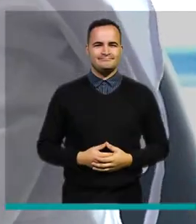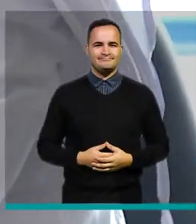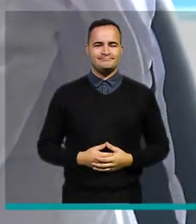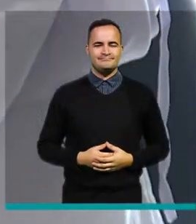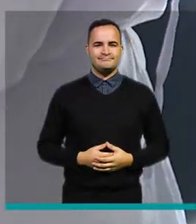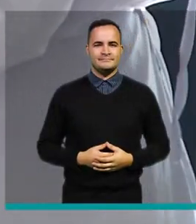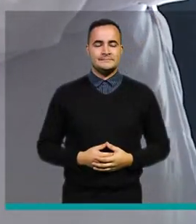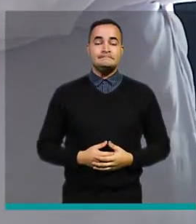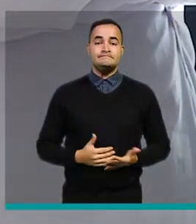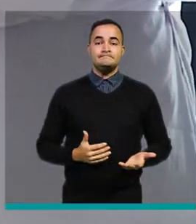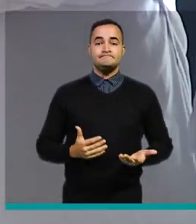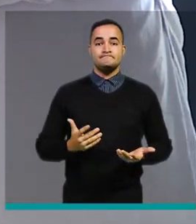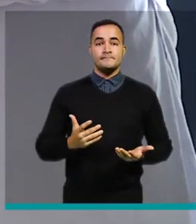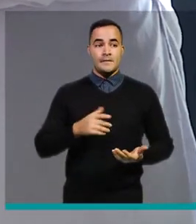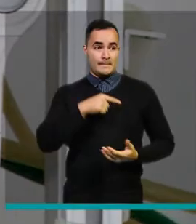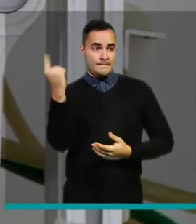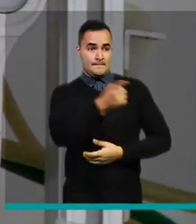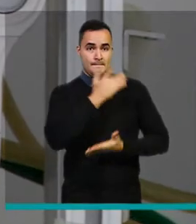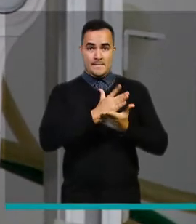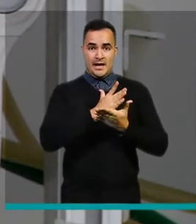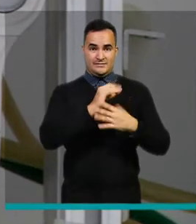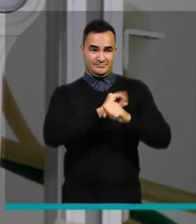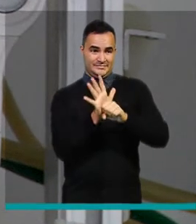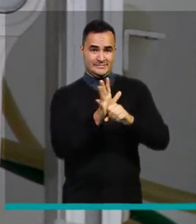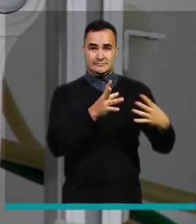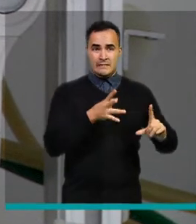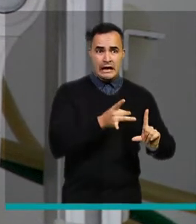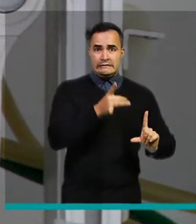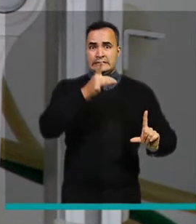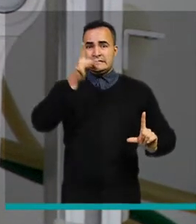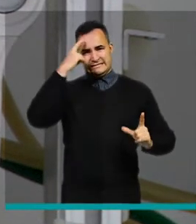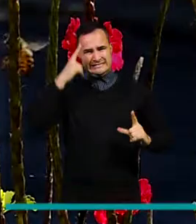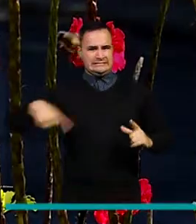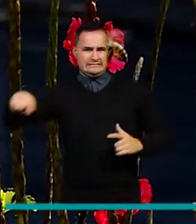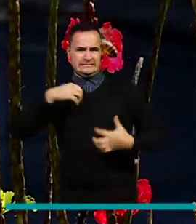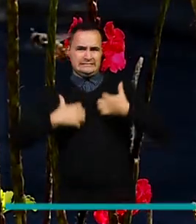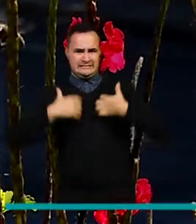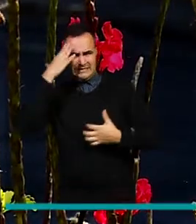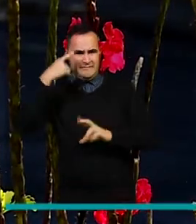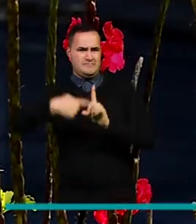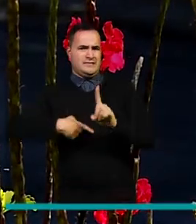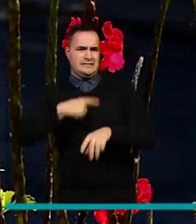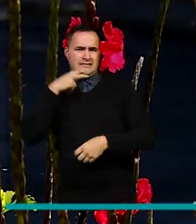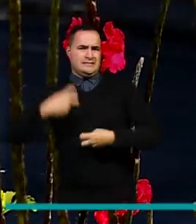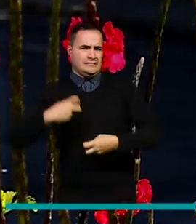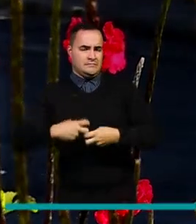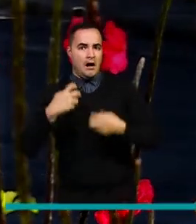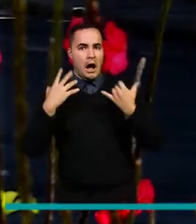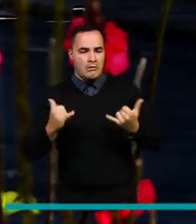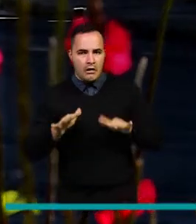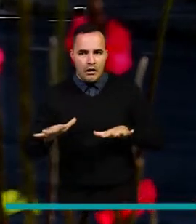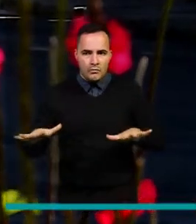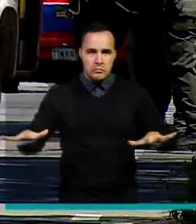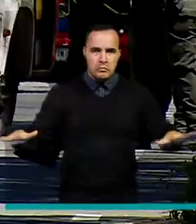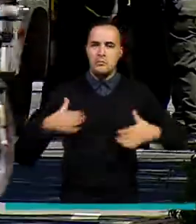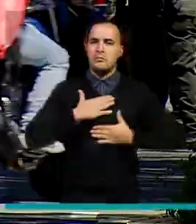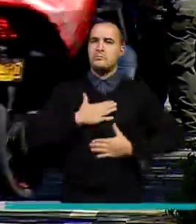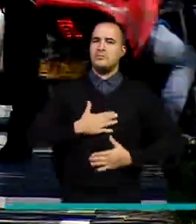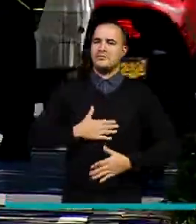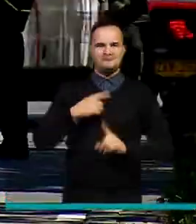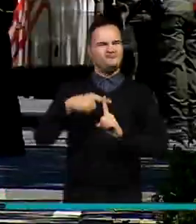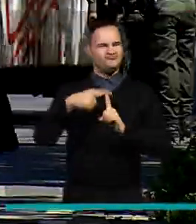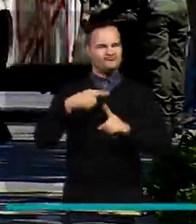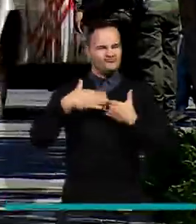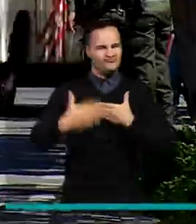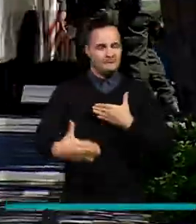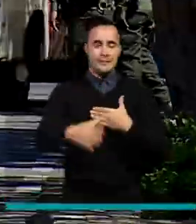Después del temor que generaba llegar al pico de la pandemia, el panorama que tenemos ante nosotros es de esperanza, siempre y cuando